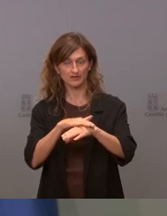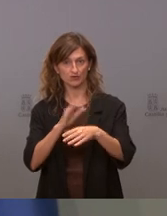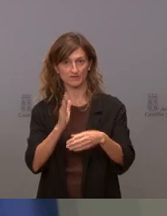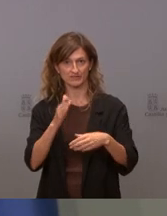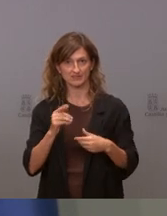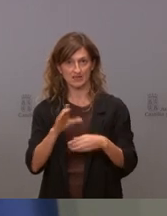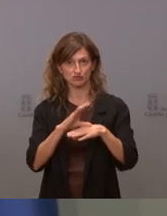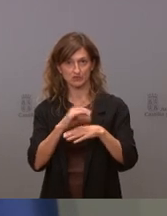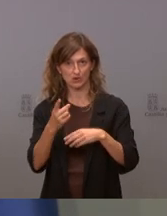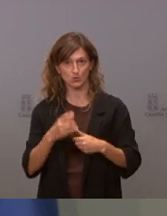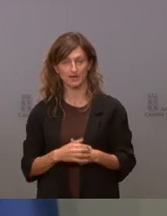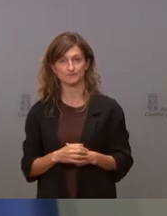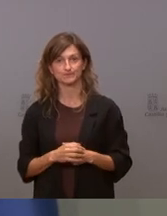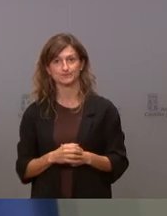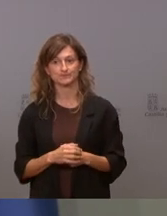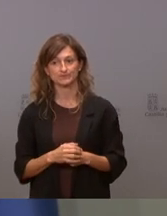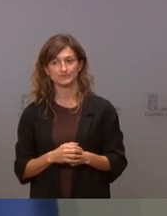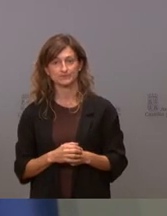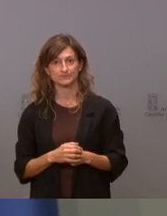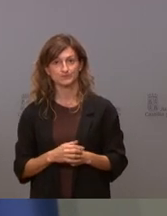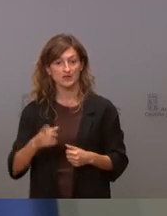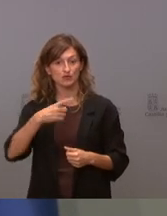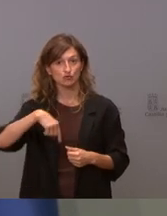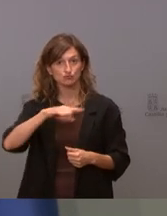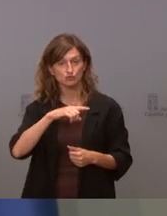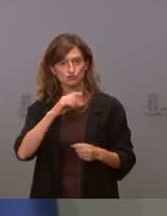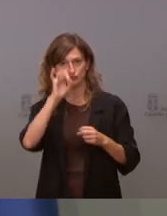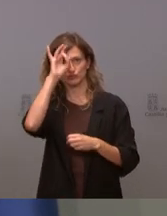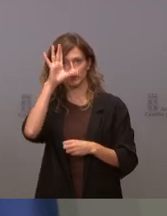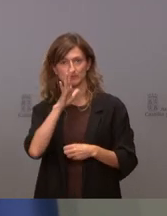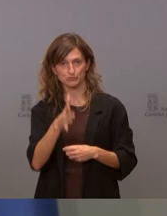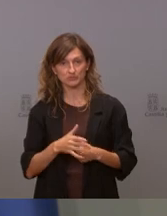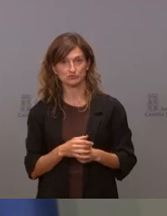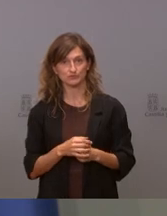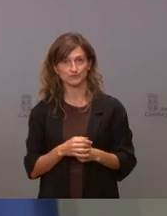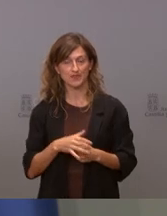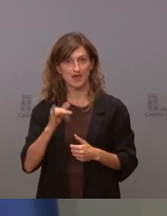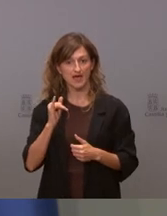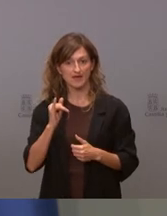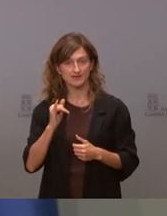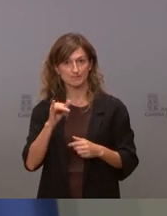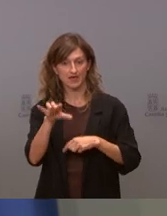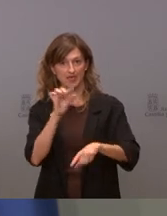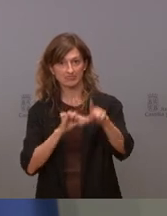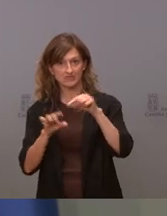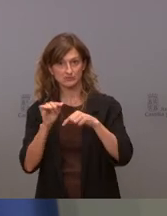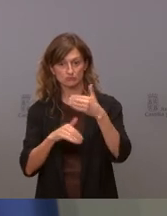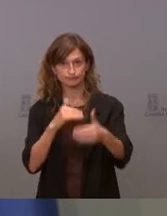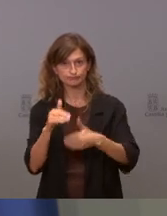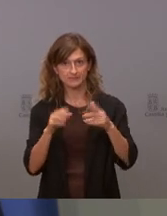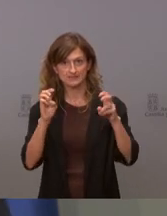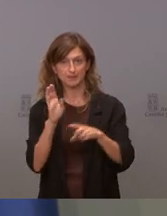consejerías. Esto es lo que a nosotros nos produjo sorpresa. Nosotros tenemos un mecanismo de toma de decisiones a nivel parlamentario.